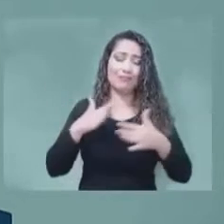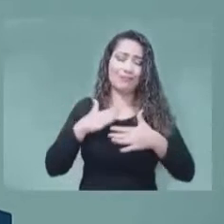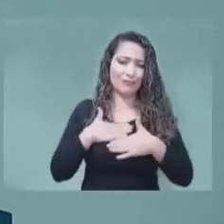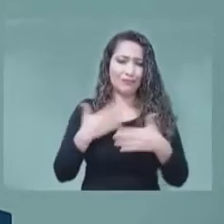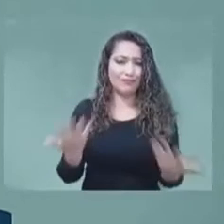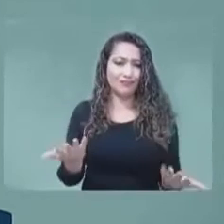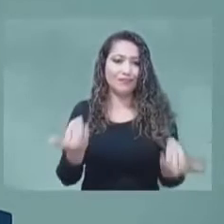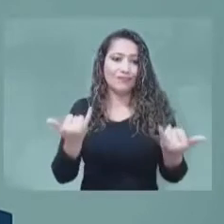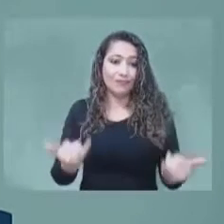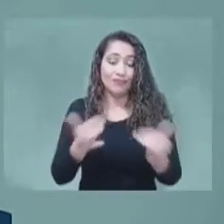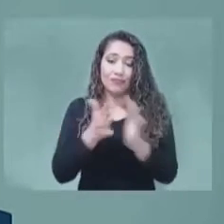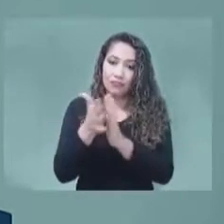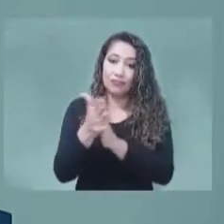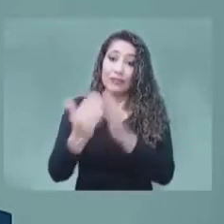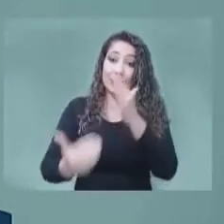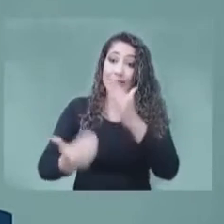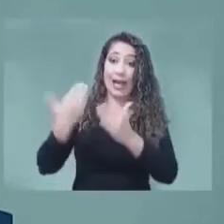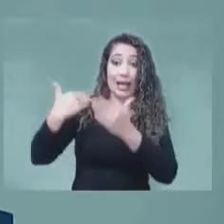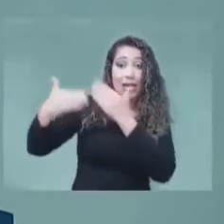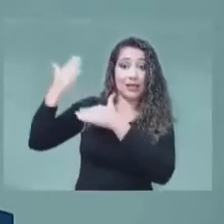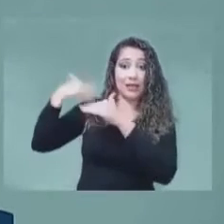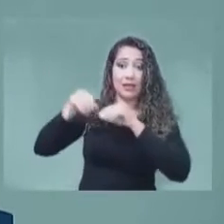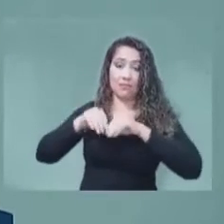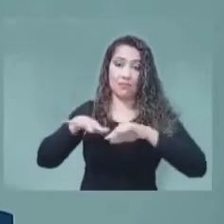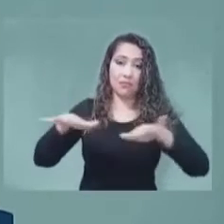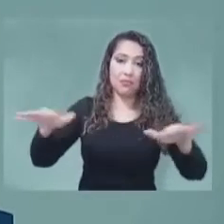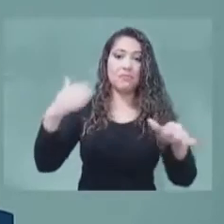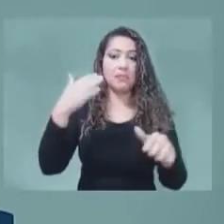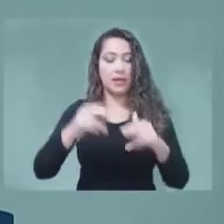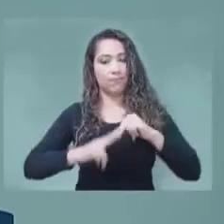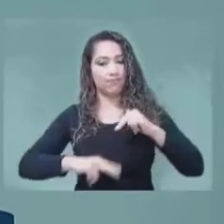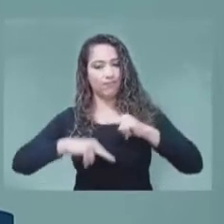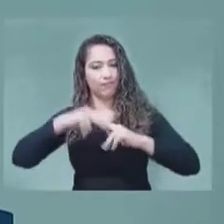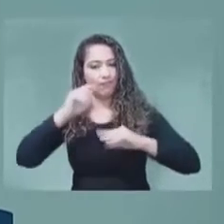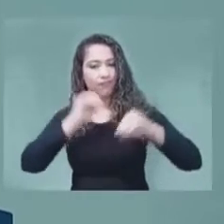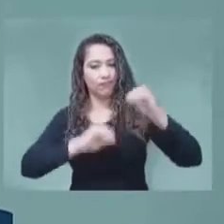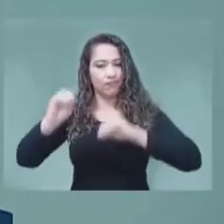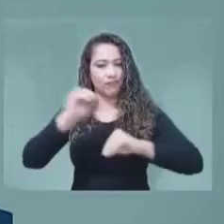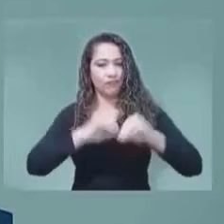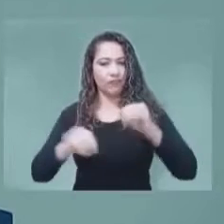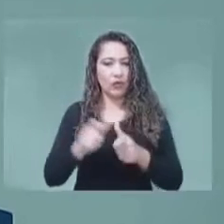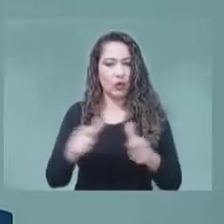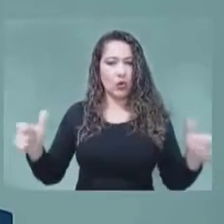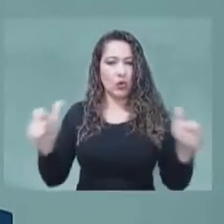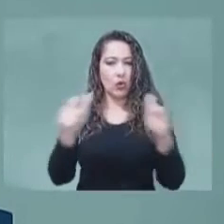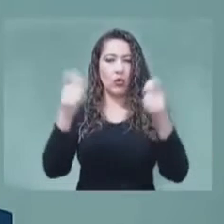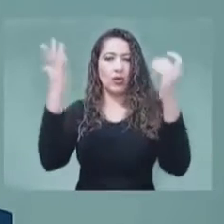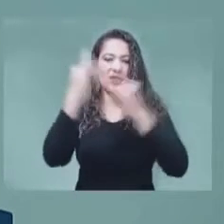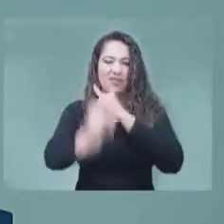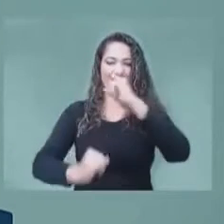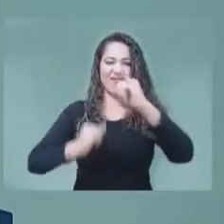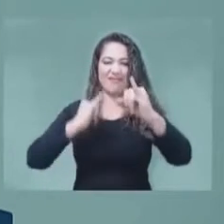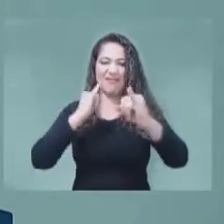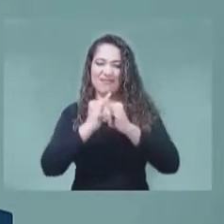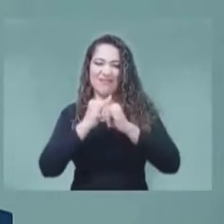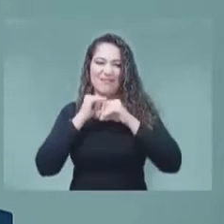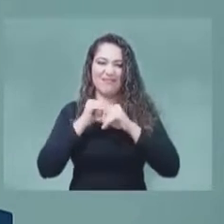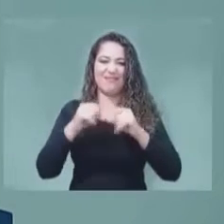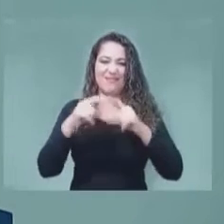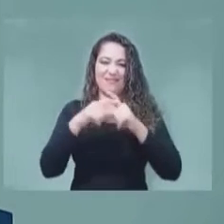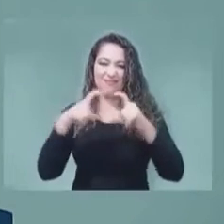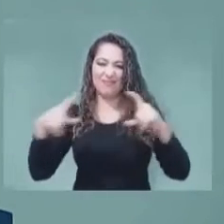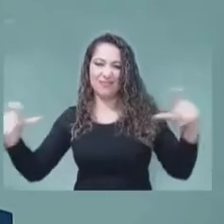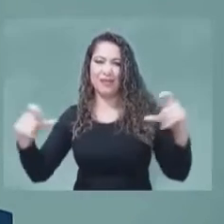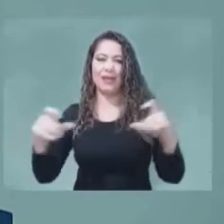pasadas, en la construcción del Congreso Internacional del Espectro, de construcción de la agenda académica del